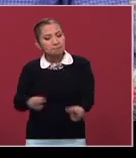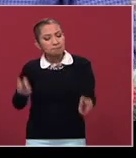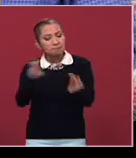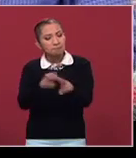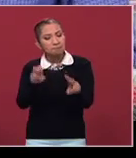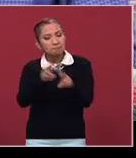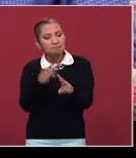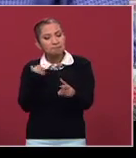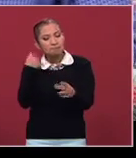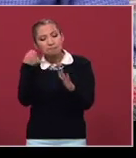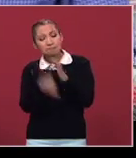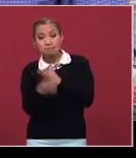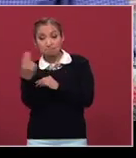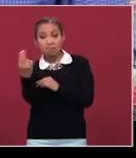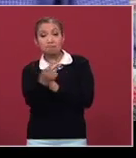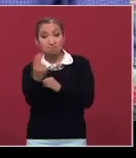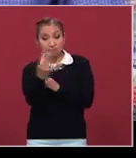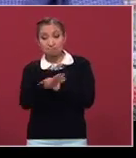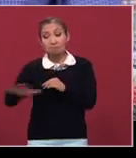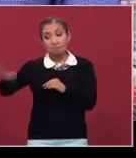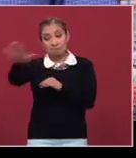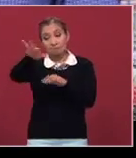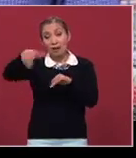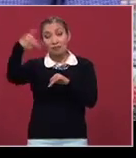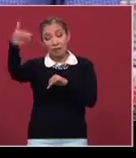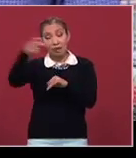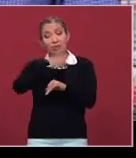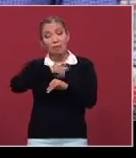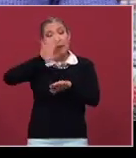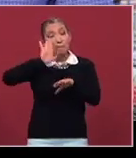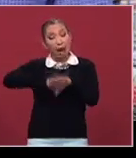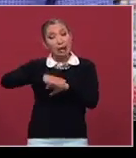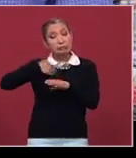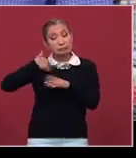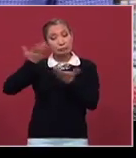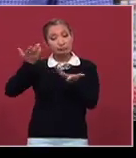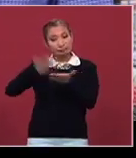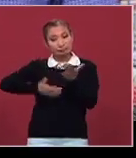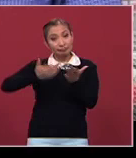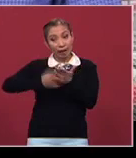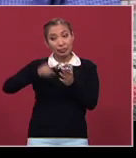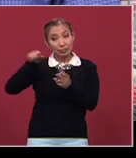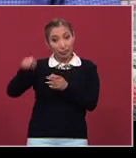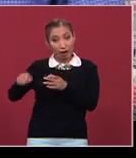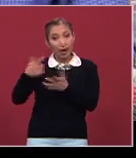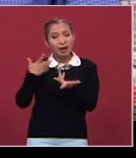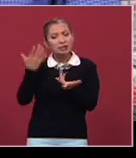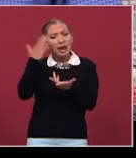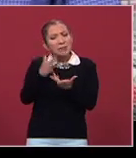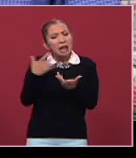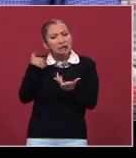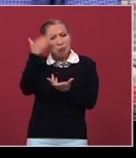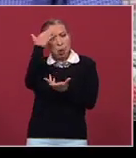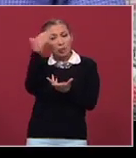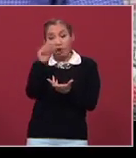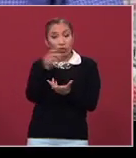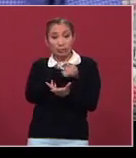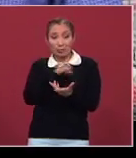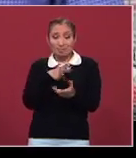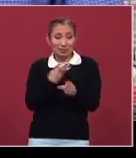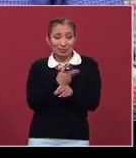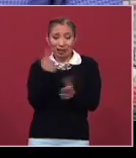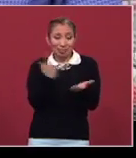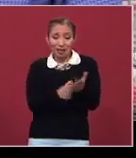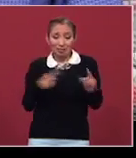a esa reflexión tan necesaria en la sociedad que hoy debe estar más que pendiente precisamente de las aberraciones que no debieron ocurrir y